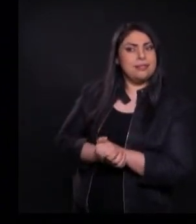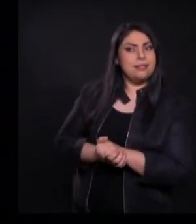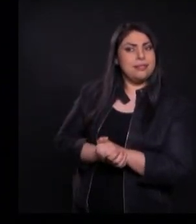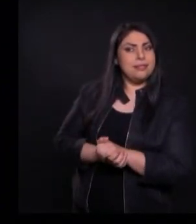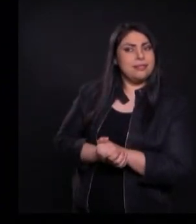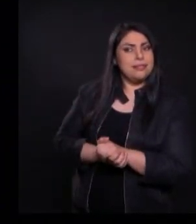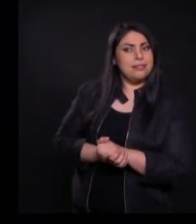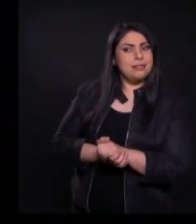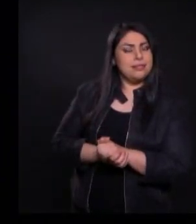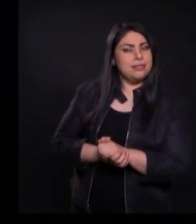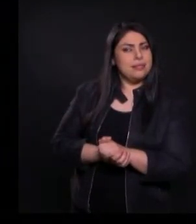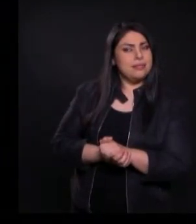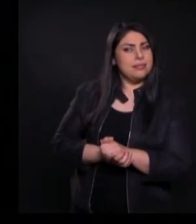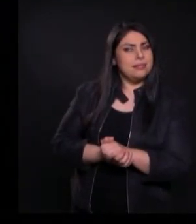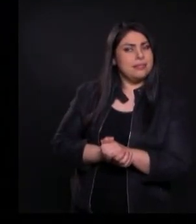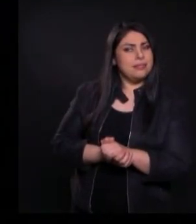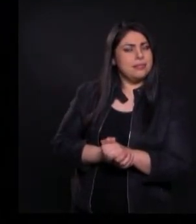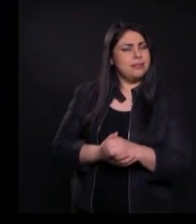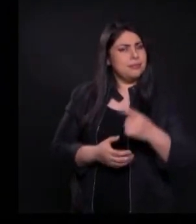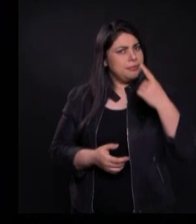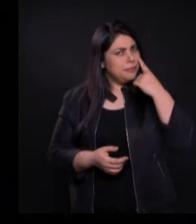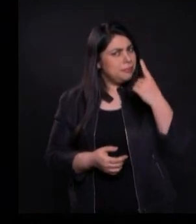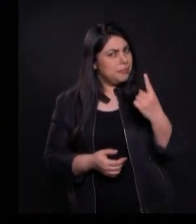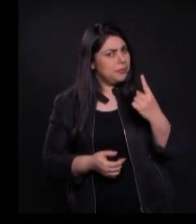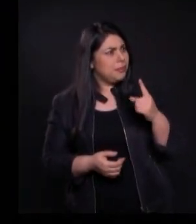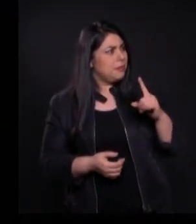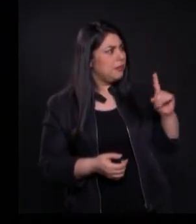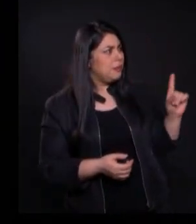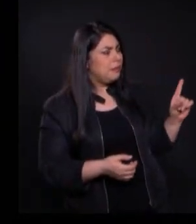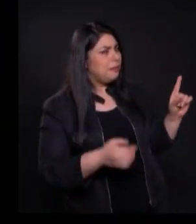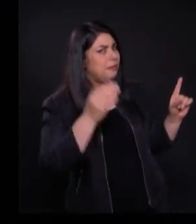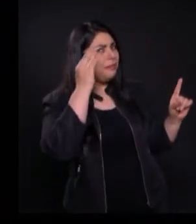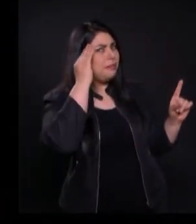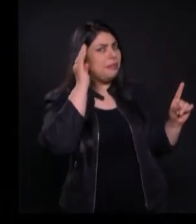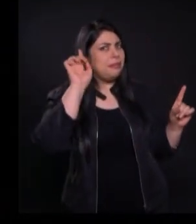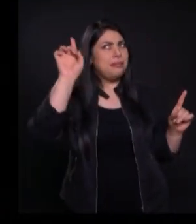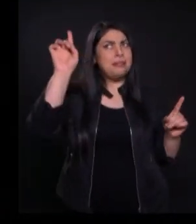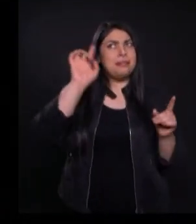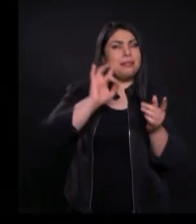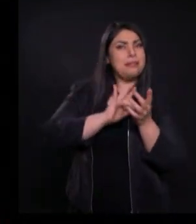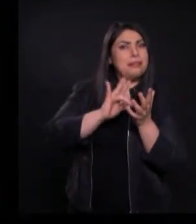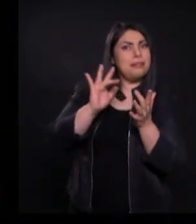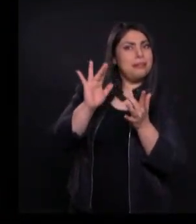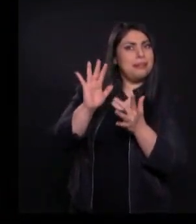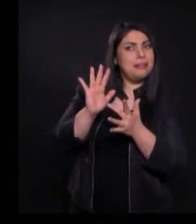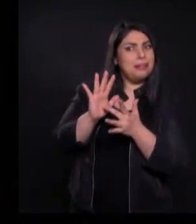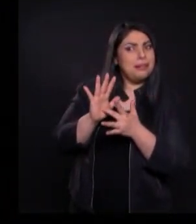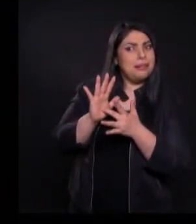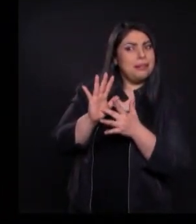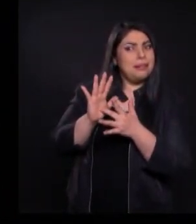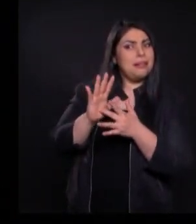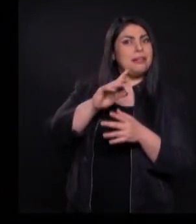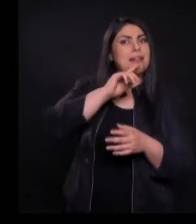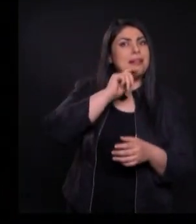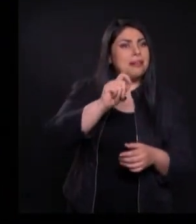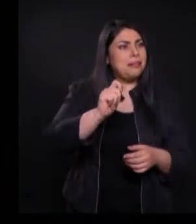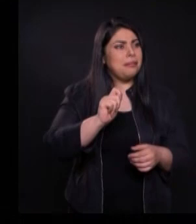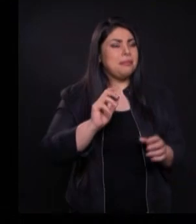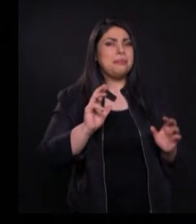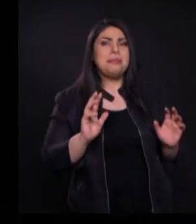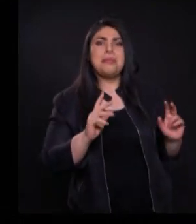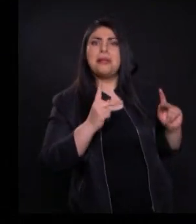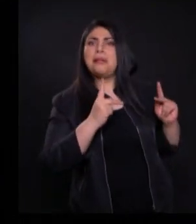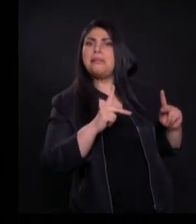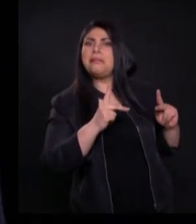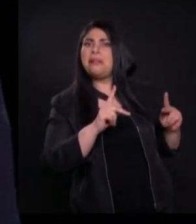que De una manera madura Usted lo entienda Ellos se dieron cuenta Que Jesús en la historia Se había convertido En el mejor vendedor Del mundo